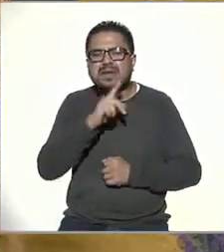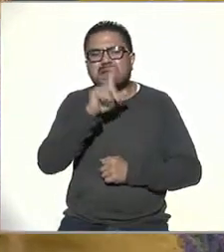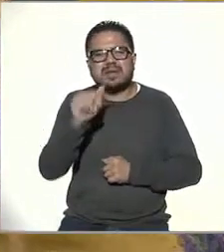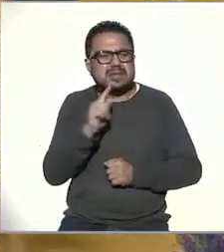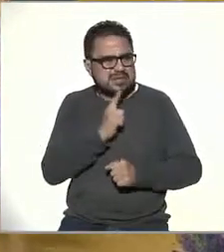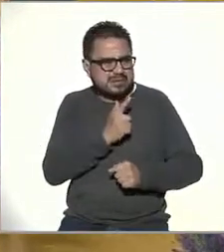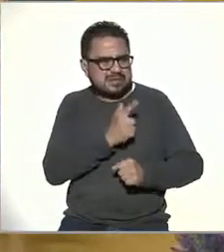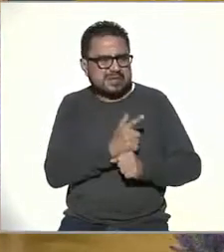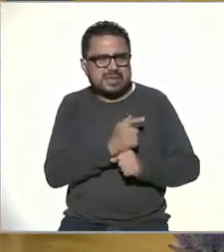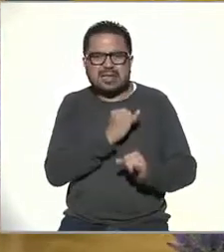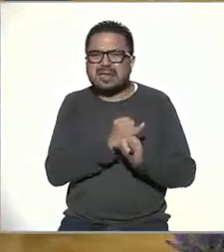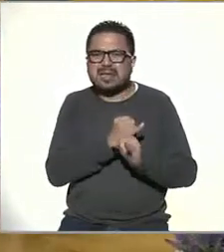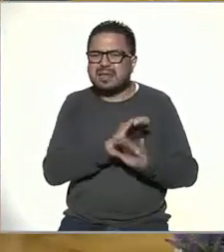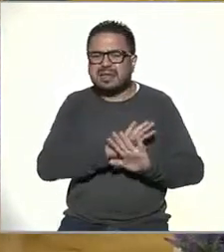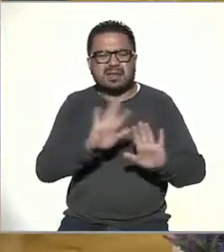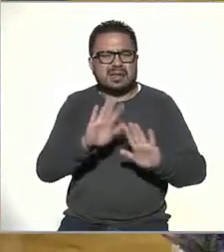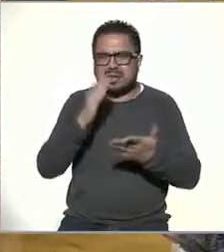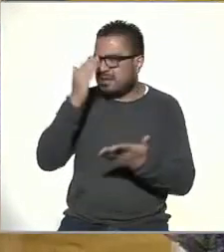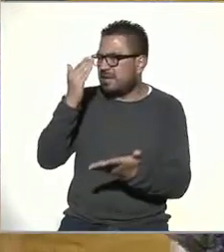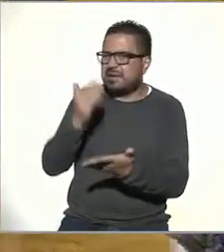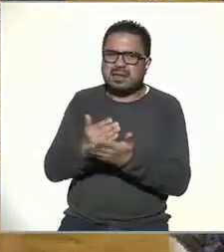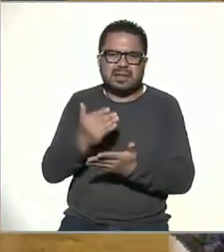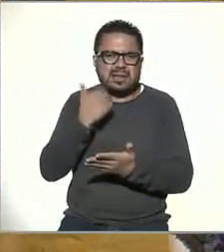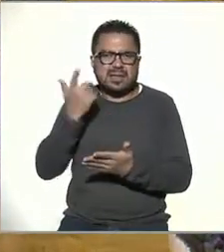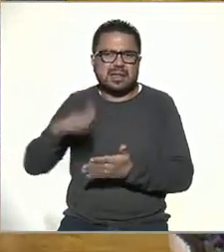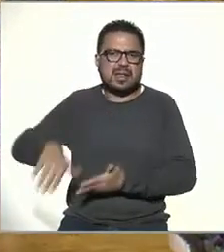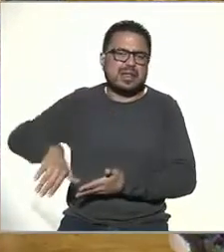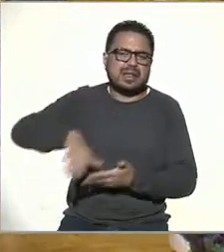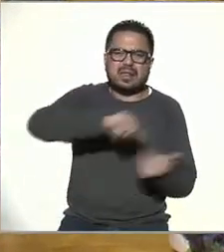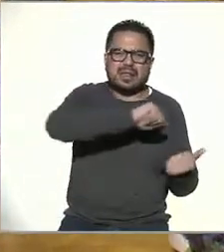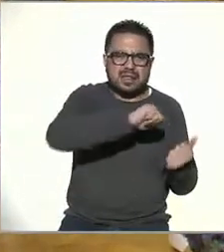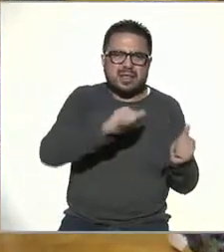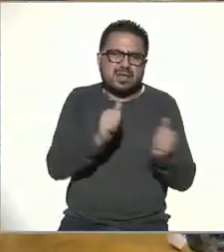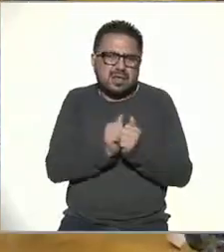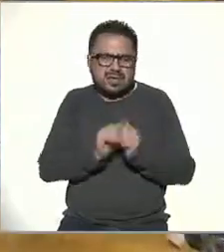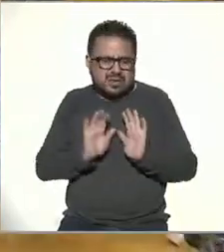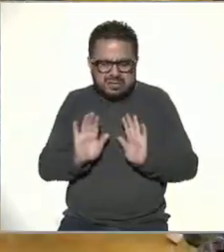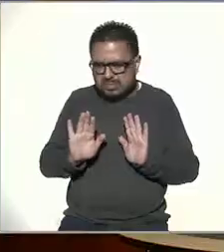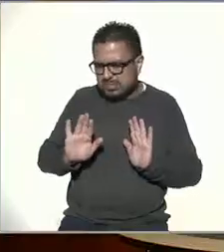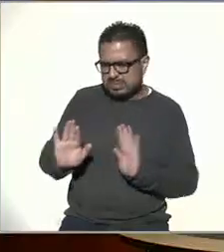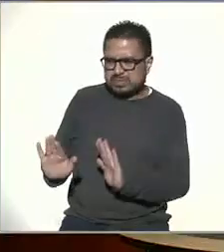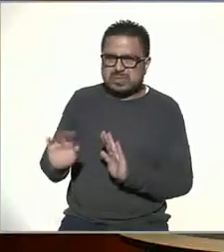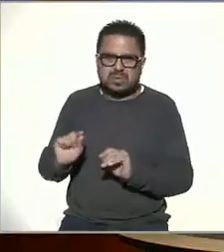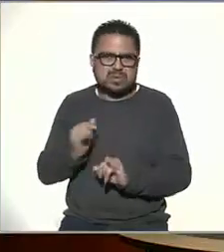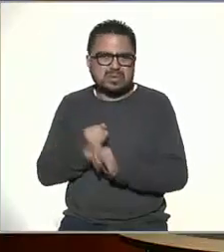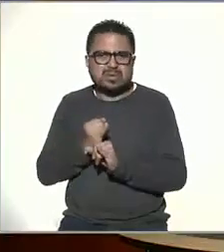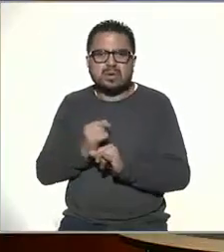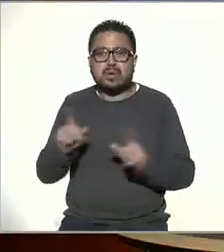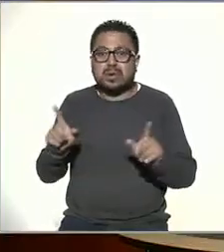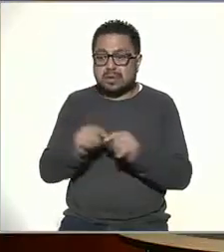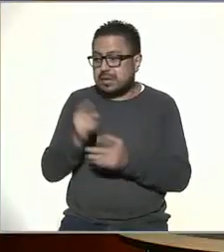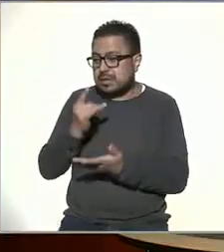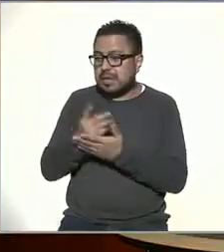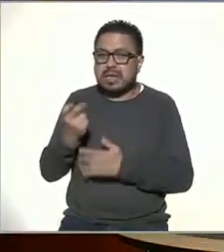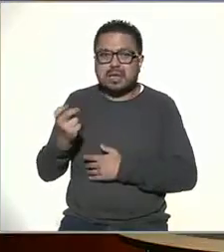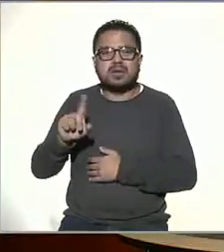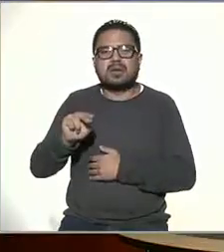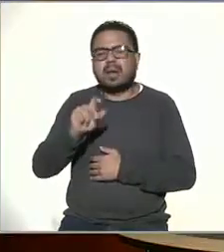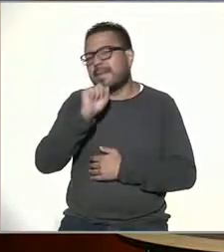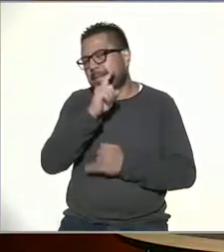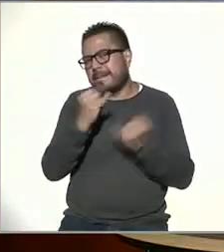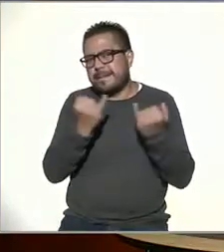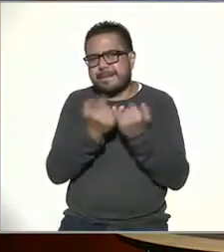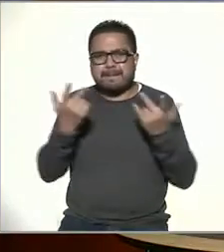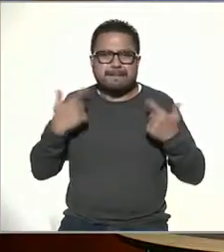justamente como un momento de decir, no, ya hasta quiero salir, digamos, de apartarme un poquito de Internet. No solamente ellos, también los maestros, en llegado